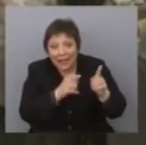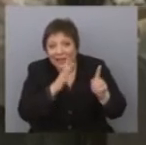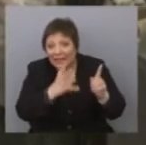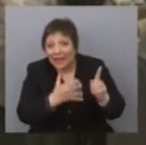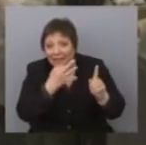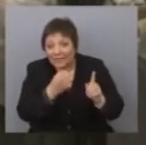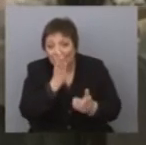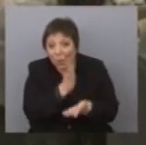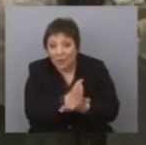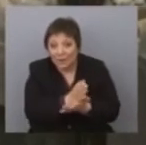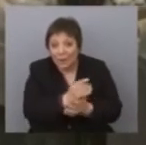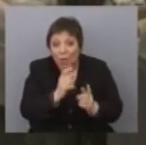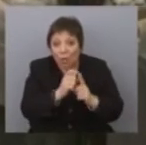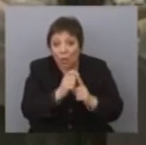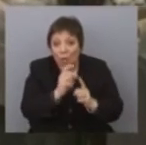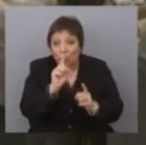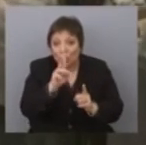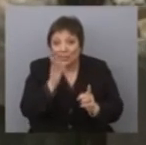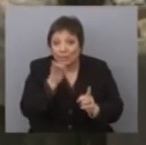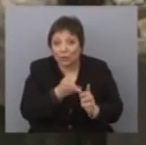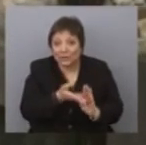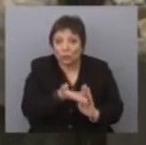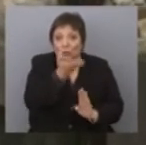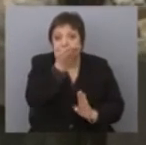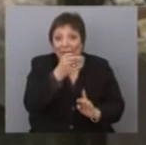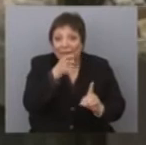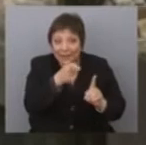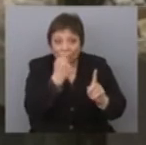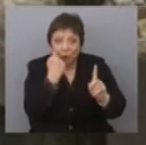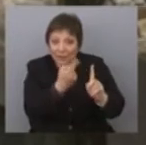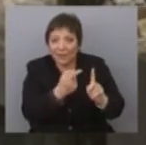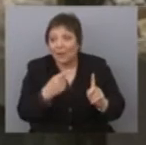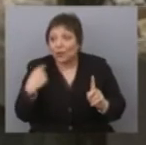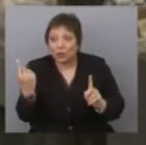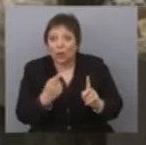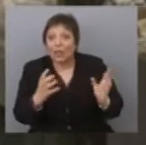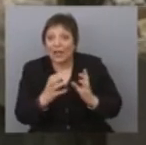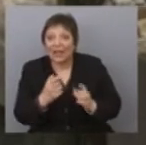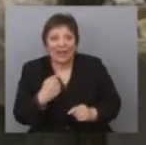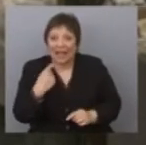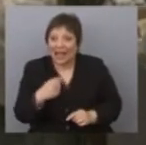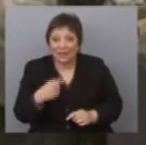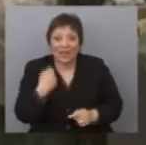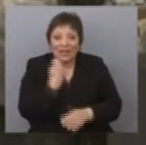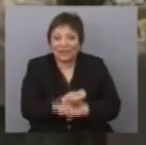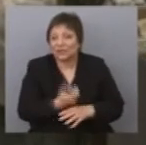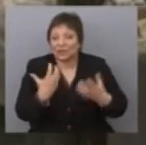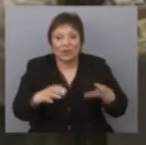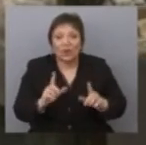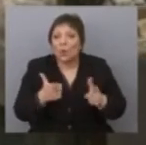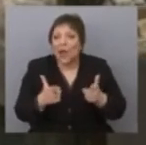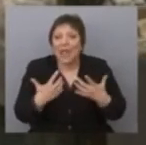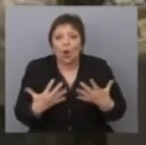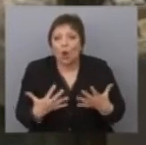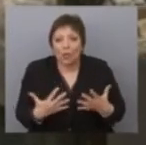En el último mes el dólar ha subido un 12% y esto refleja una ansiedad negativa de los inversores porque no se sienten cómodos